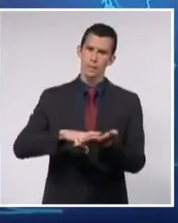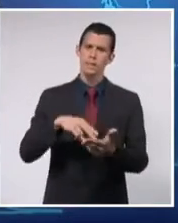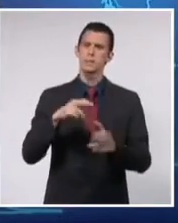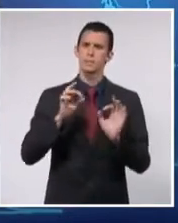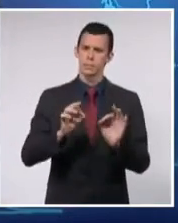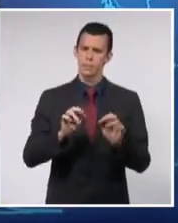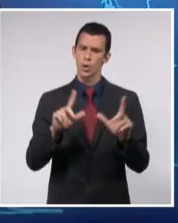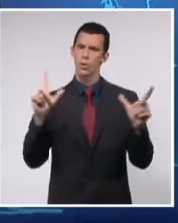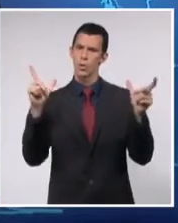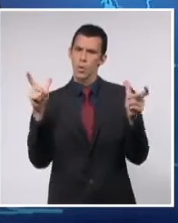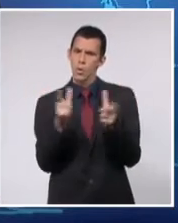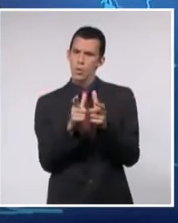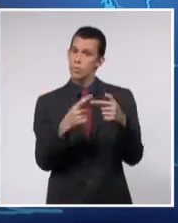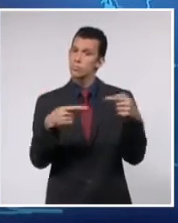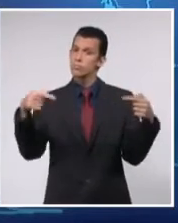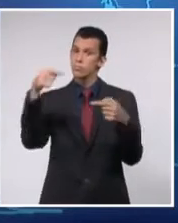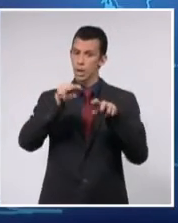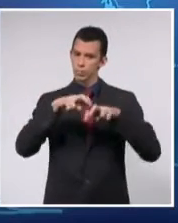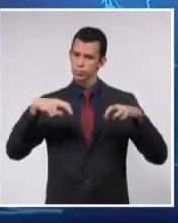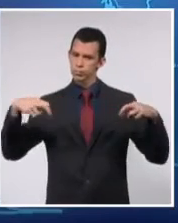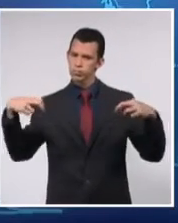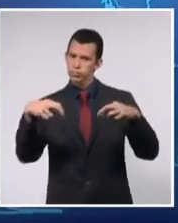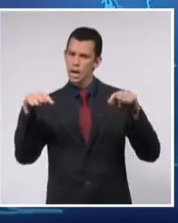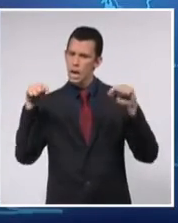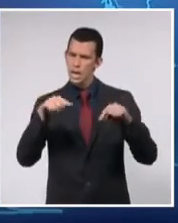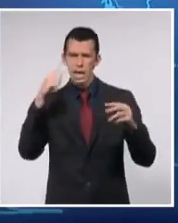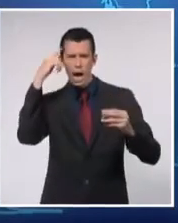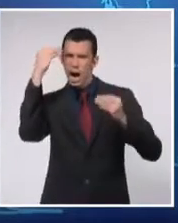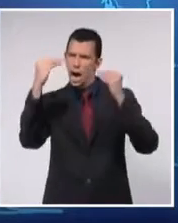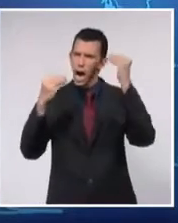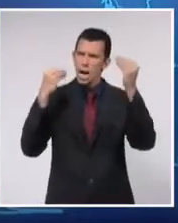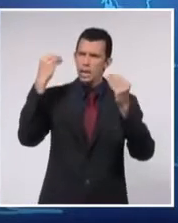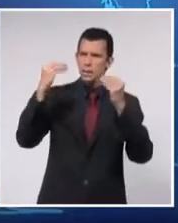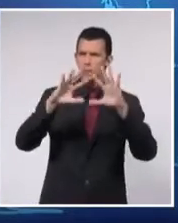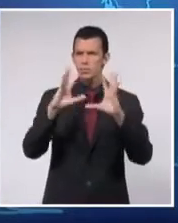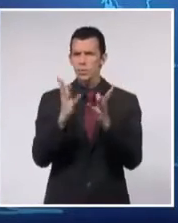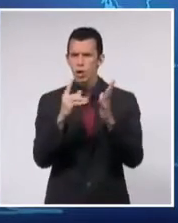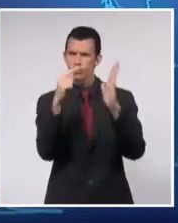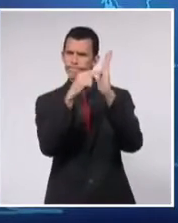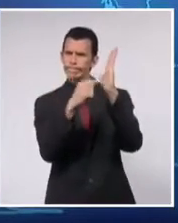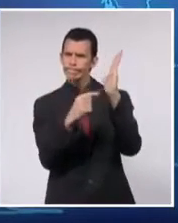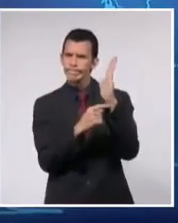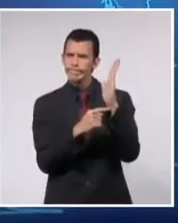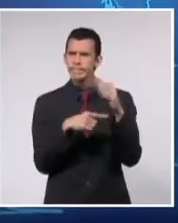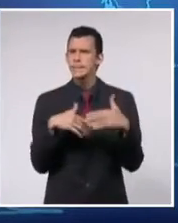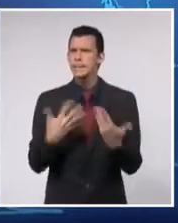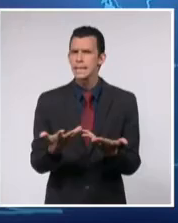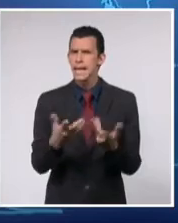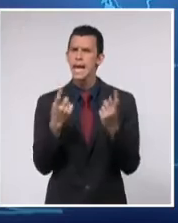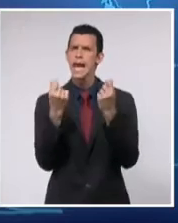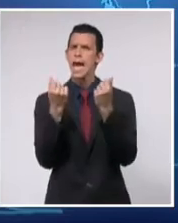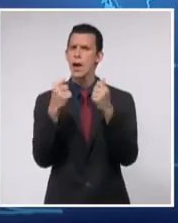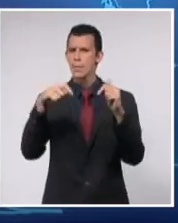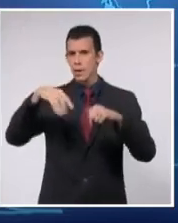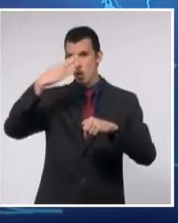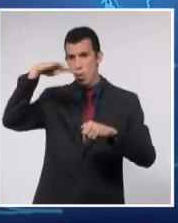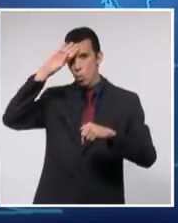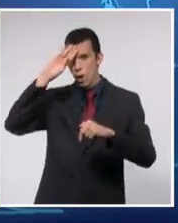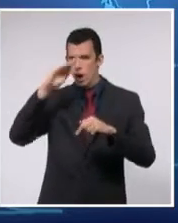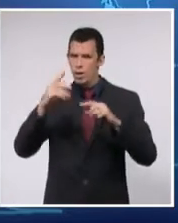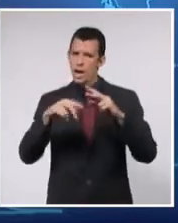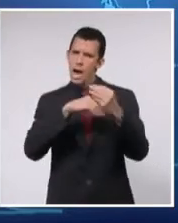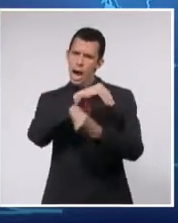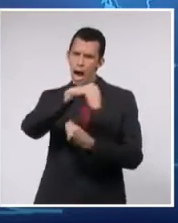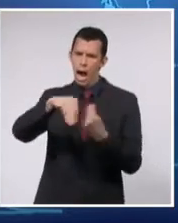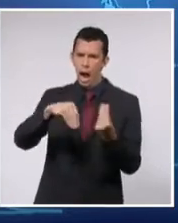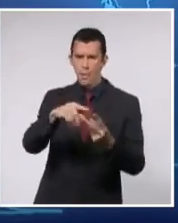Central del Partido Comunista de Cuba, donde se analizó un conjunto de medidas para reanimar nuestra economía frente a las afectaciones